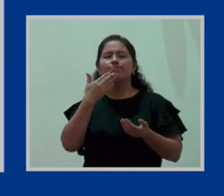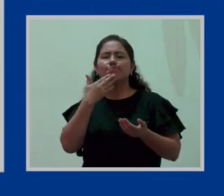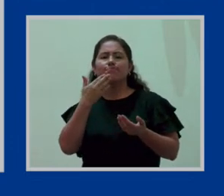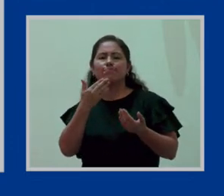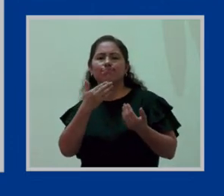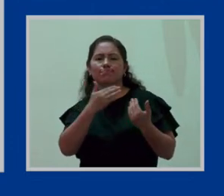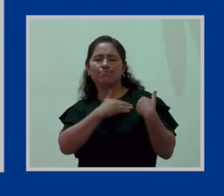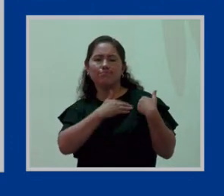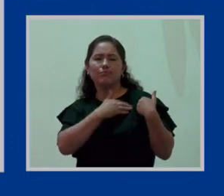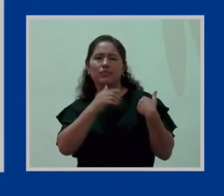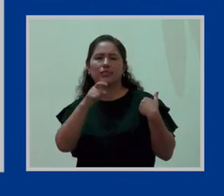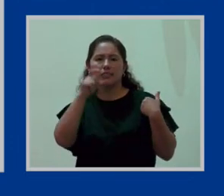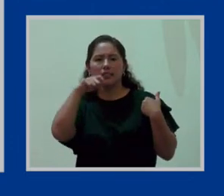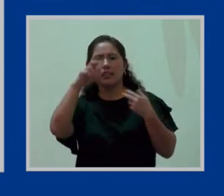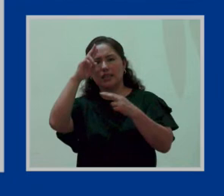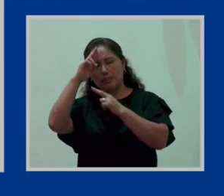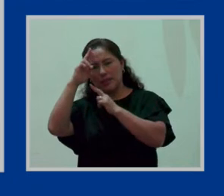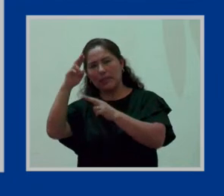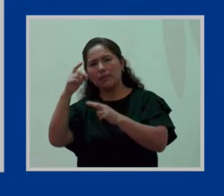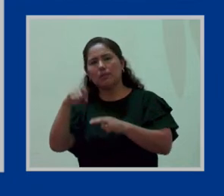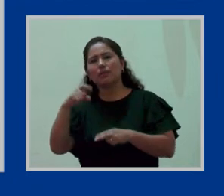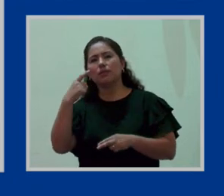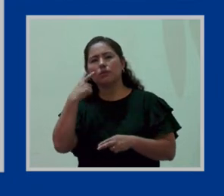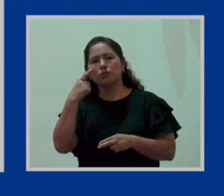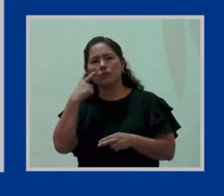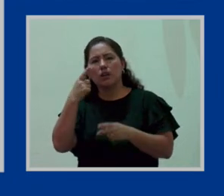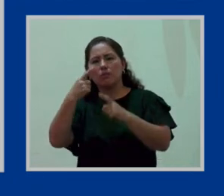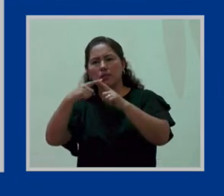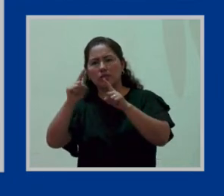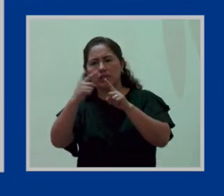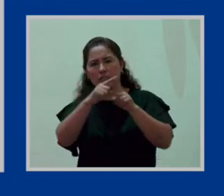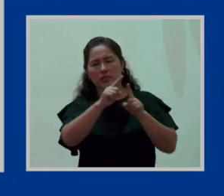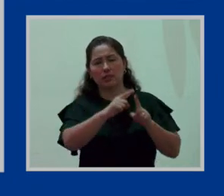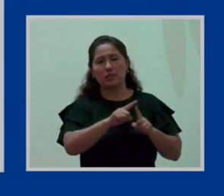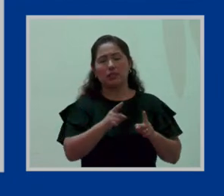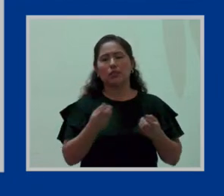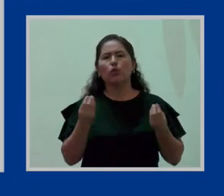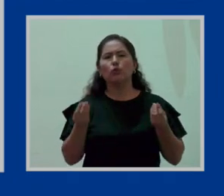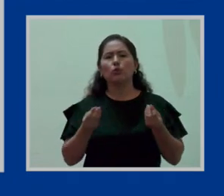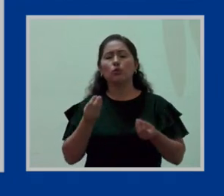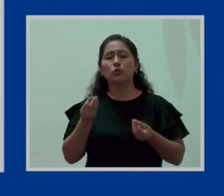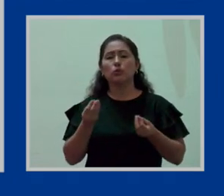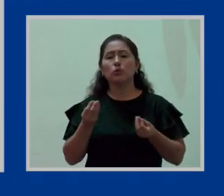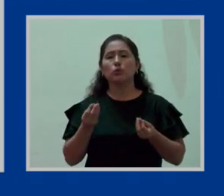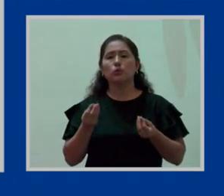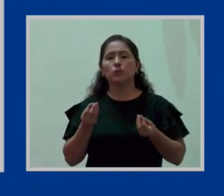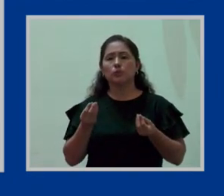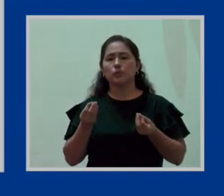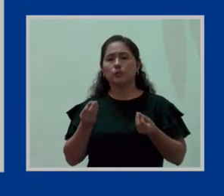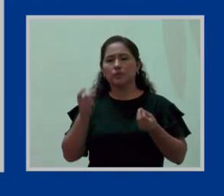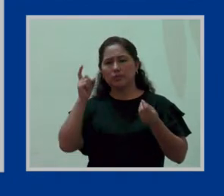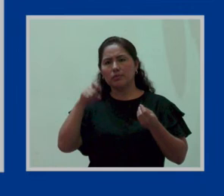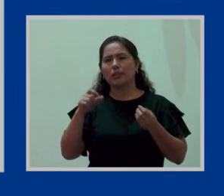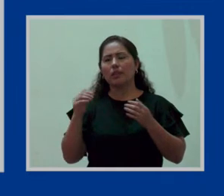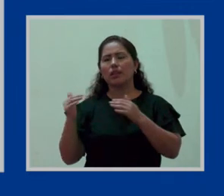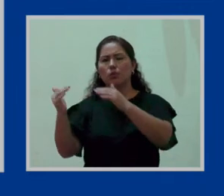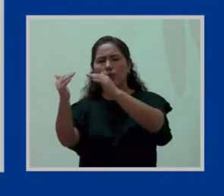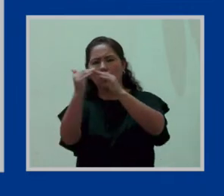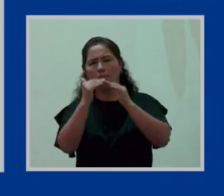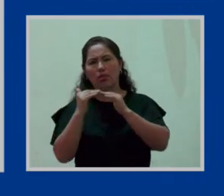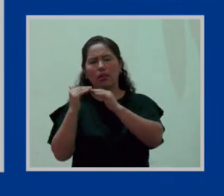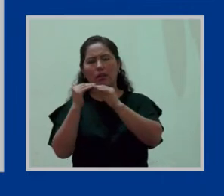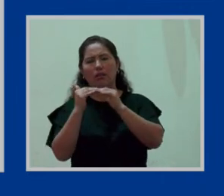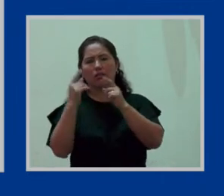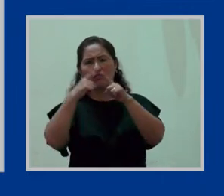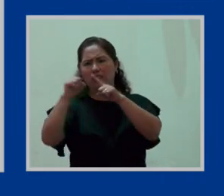respetemos y conozcamos la diferencia. ¿Cómo? ¿Llegar a la igualdad a través de la diferencia?